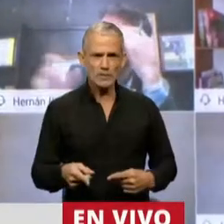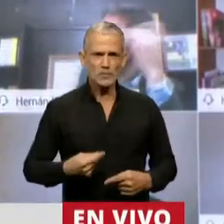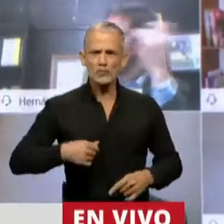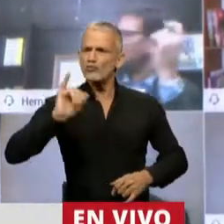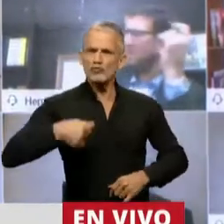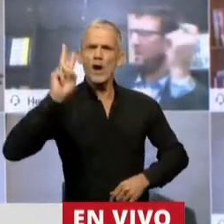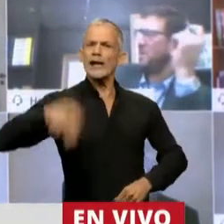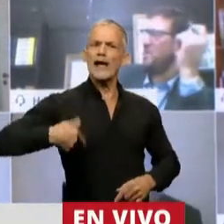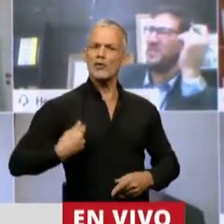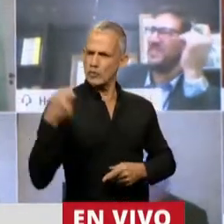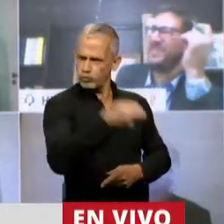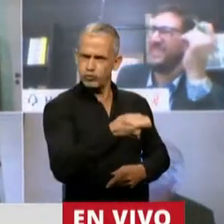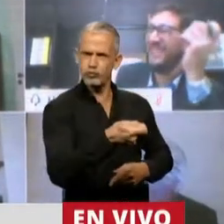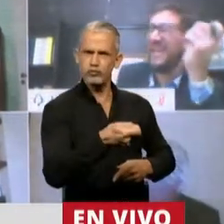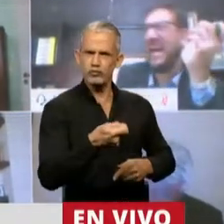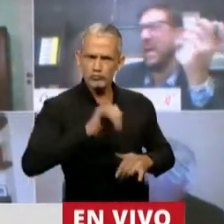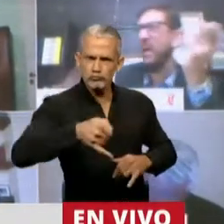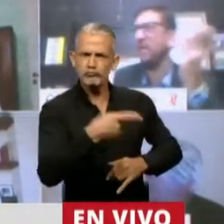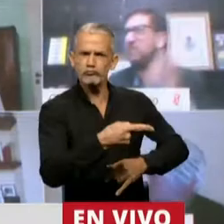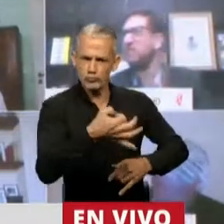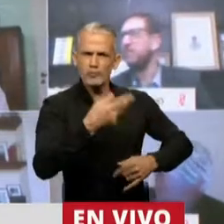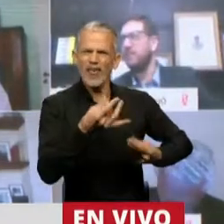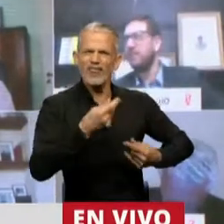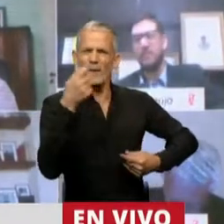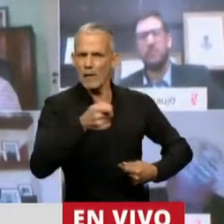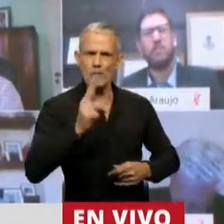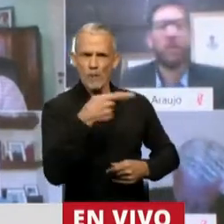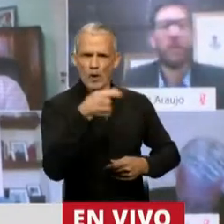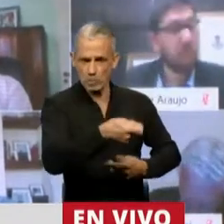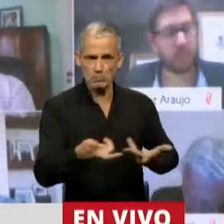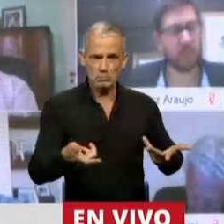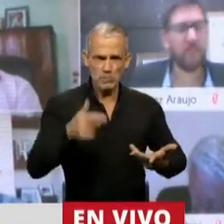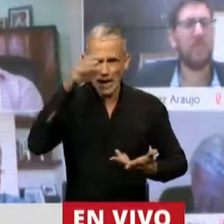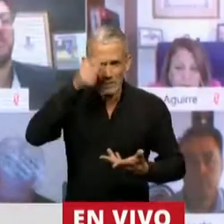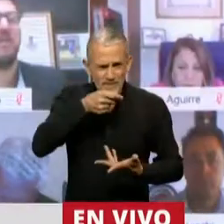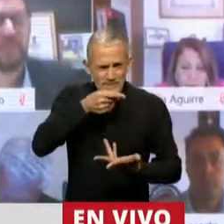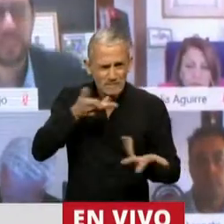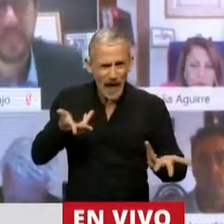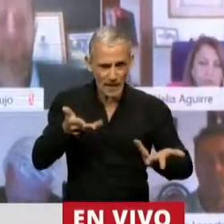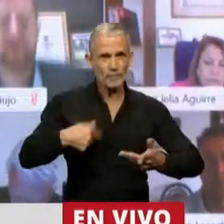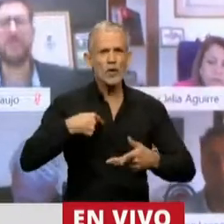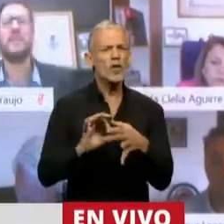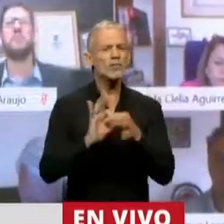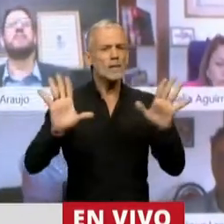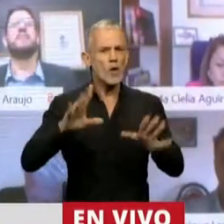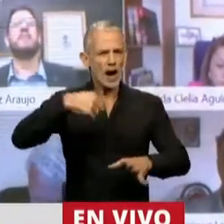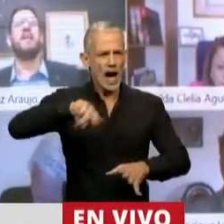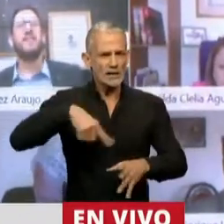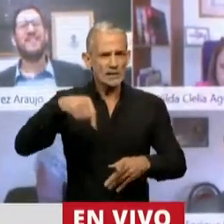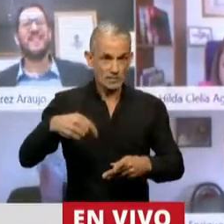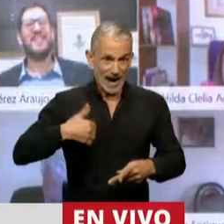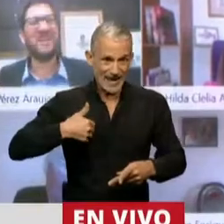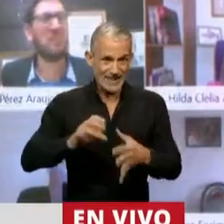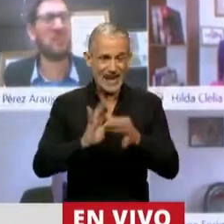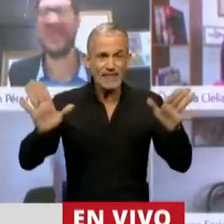reivindicado su rol histórico. Y usted sabe, presidente, que nuestra democracia, la democracia